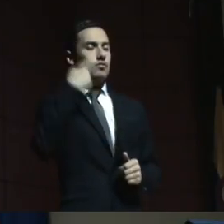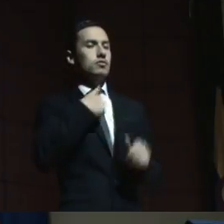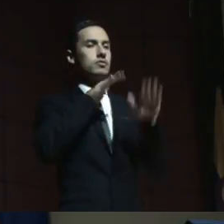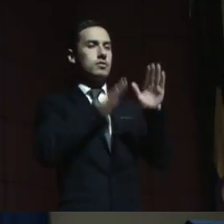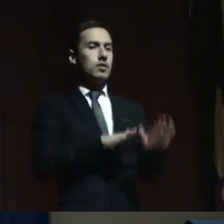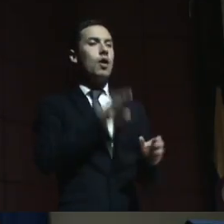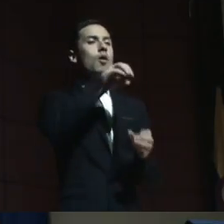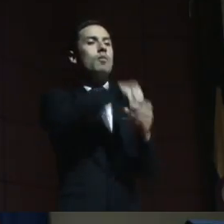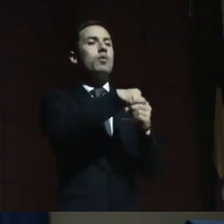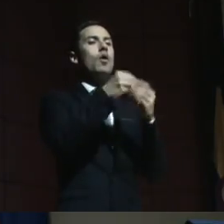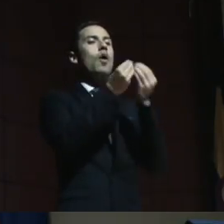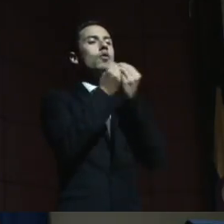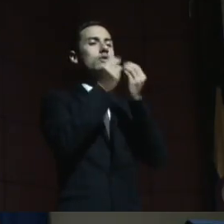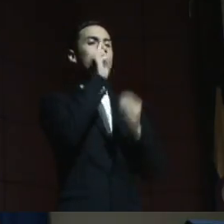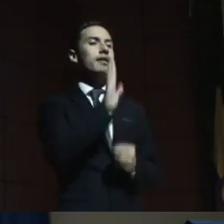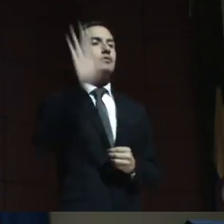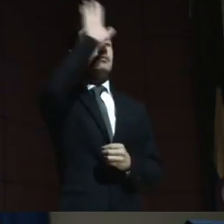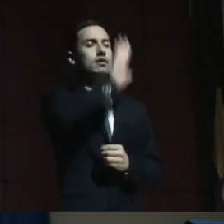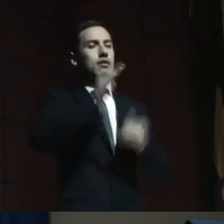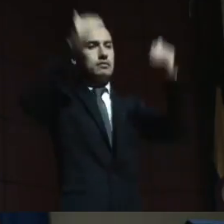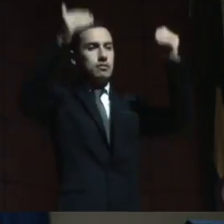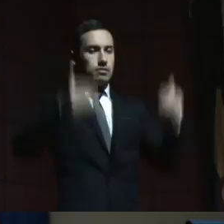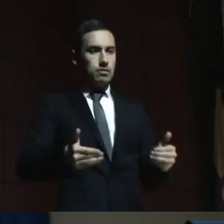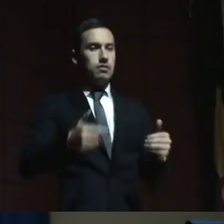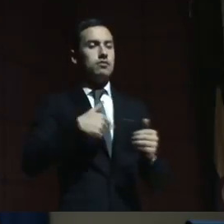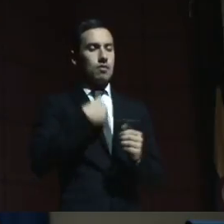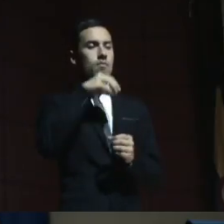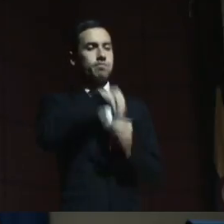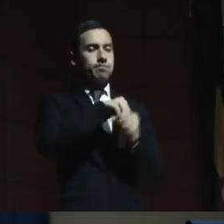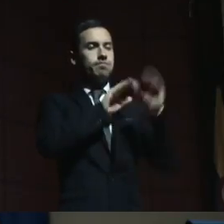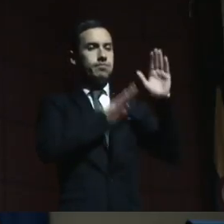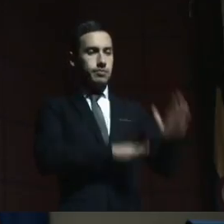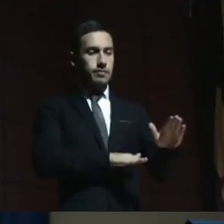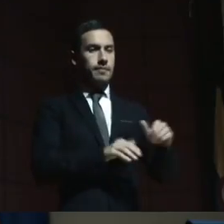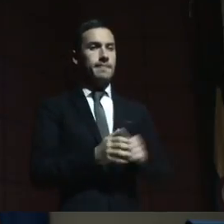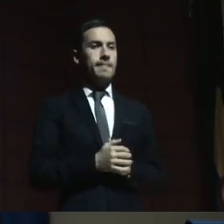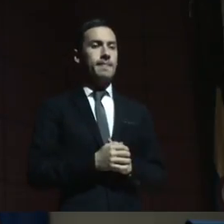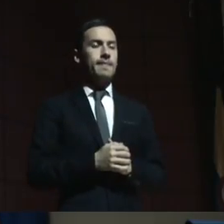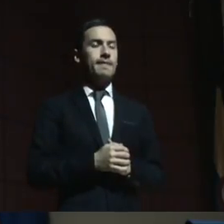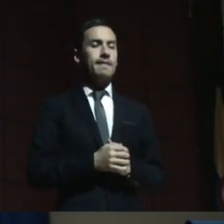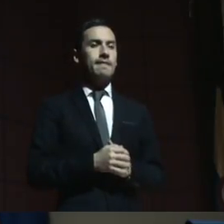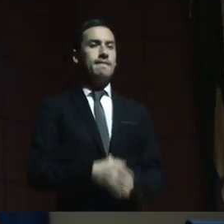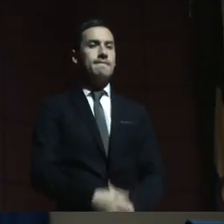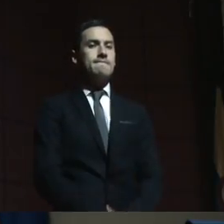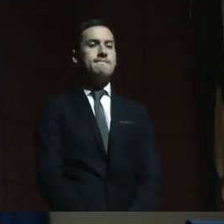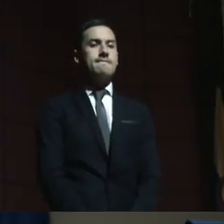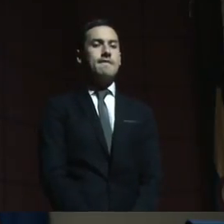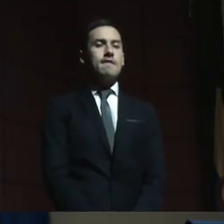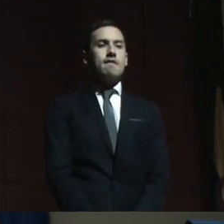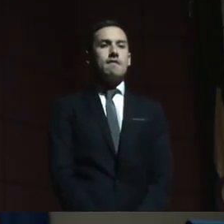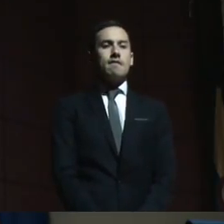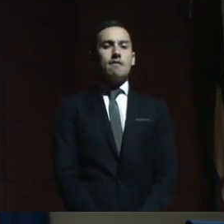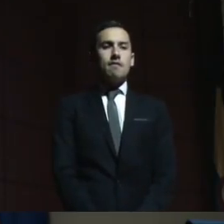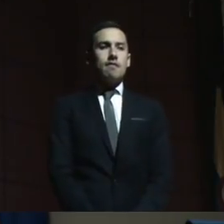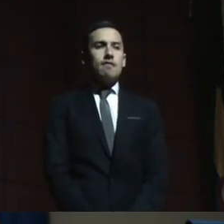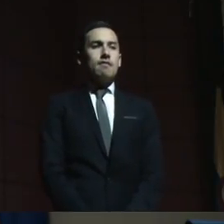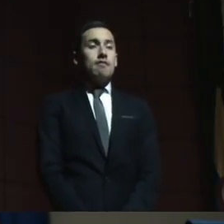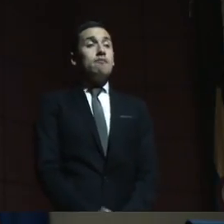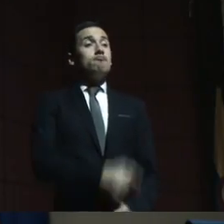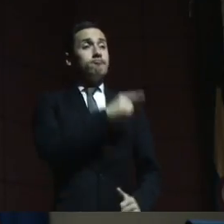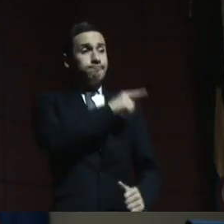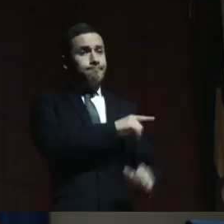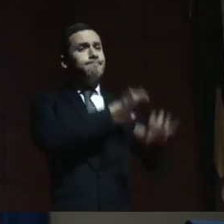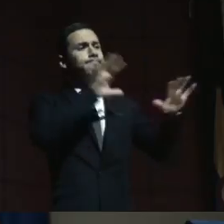ante el Consejo Nacional de Discapacidad. Y, bueno, ahí hemos realizado muchas